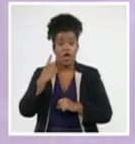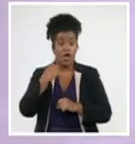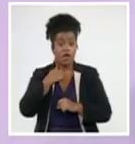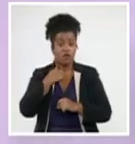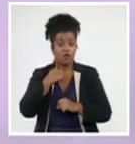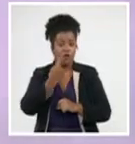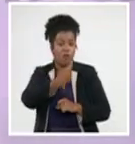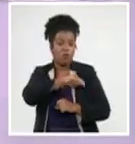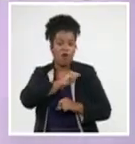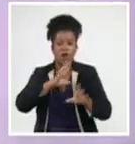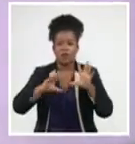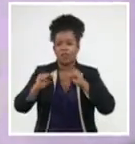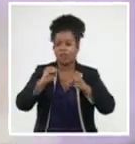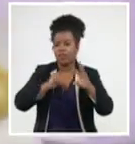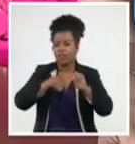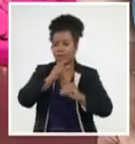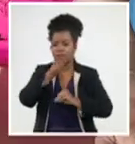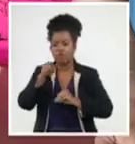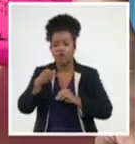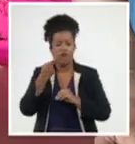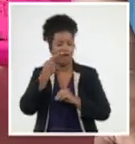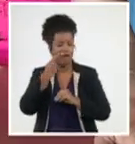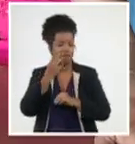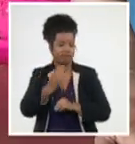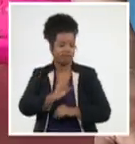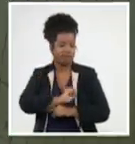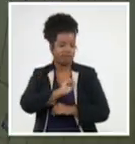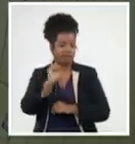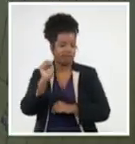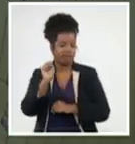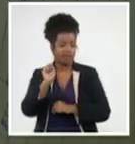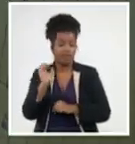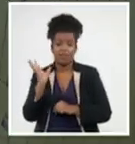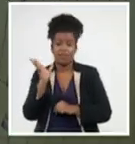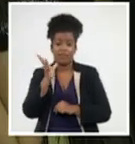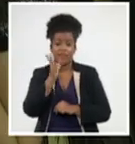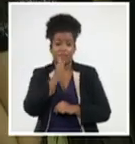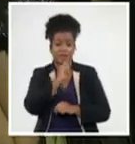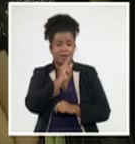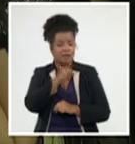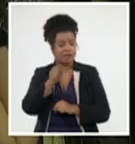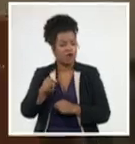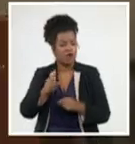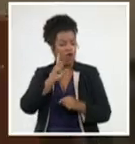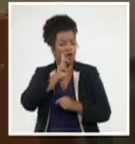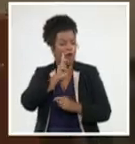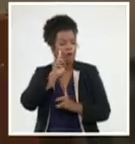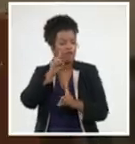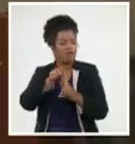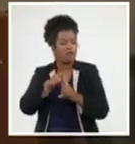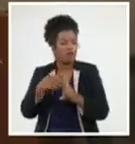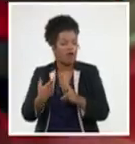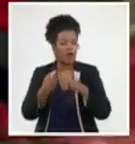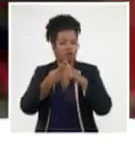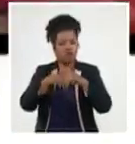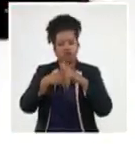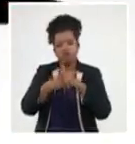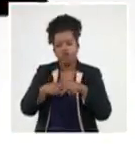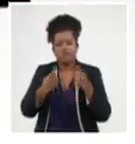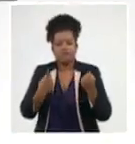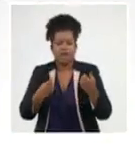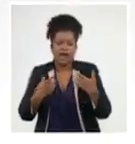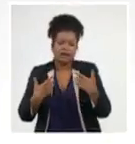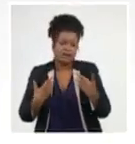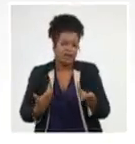de la gente común que sostiene la hazaña gente diversa y linda gente que busca soluciones a la falta y defiende esta casa